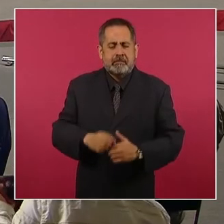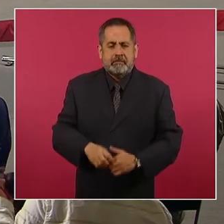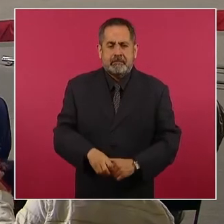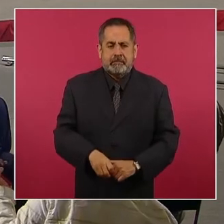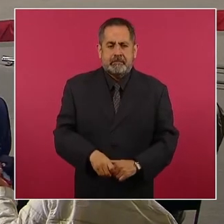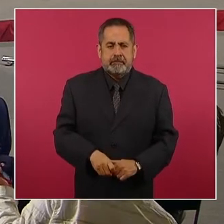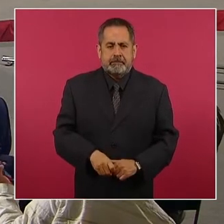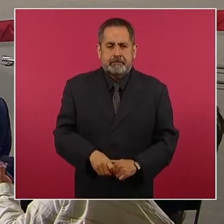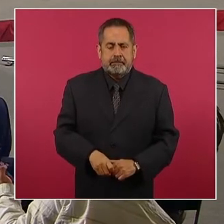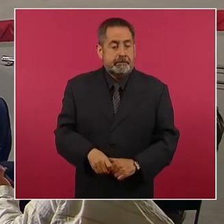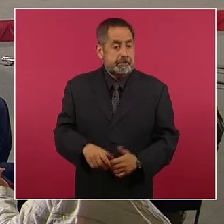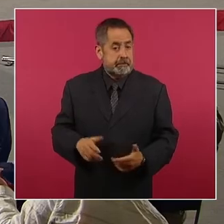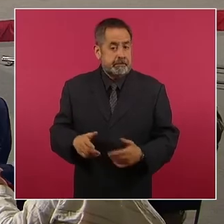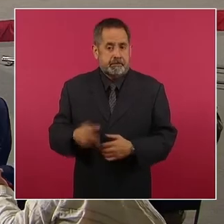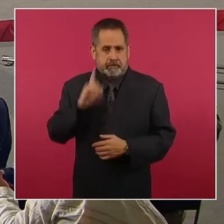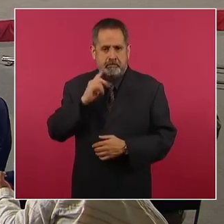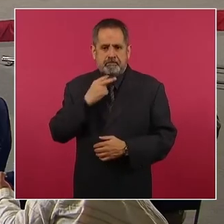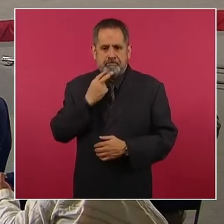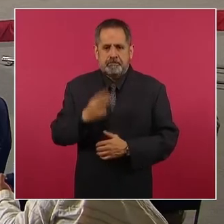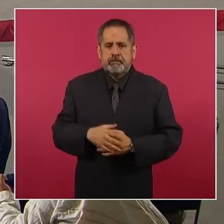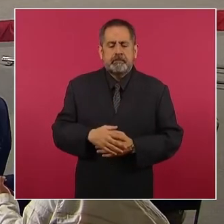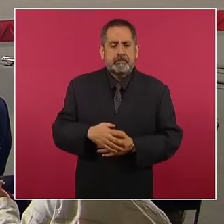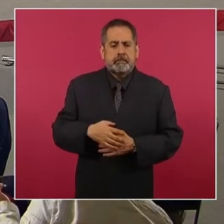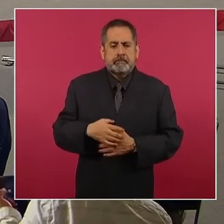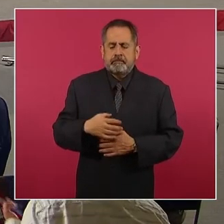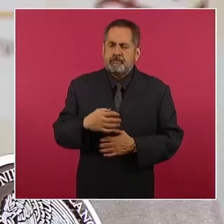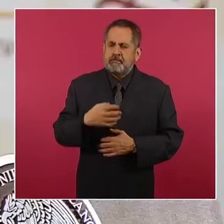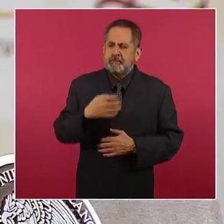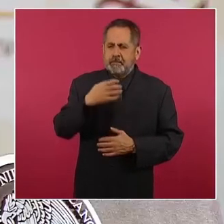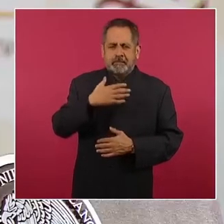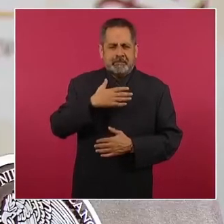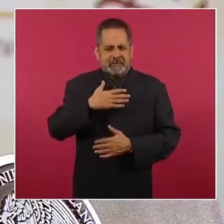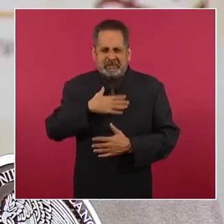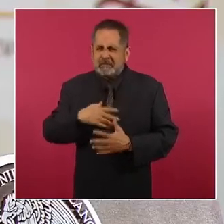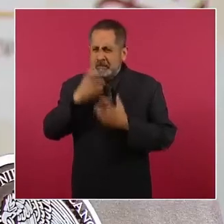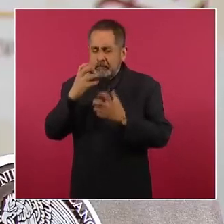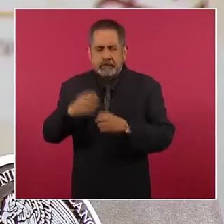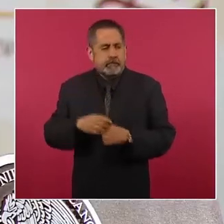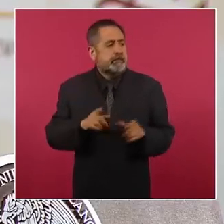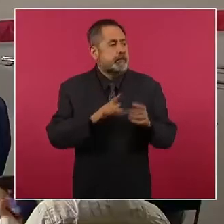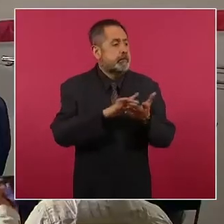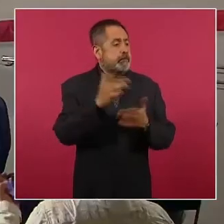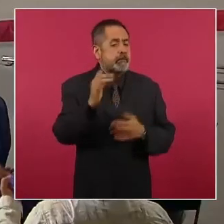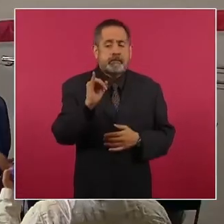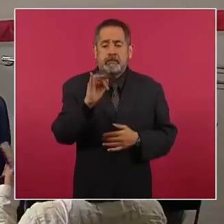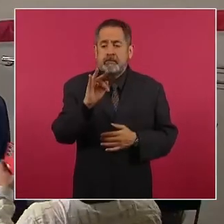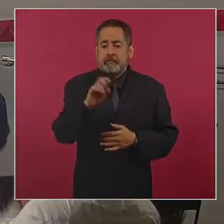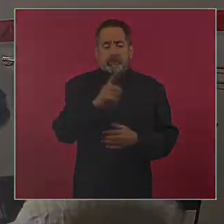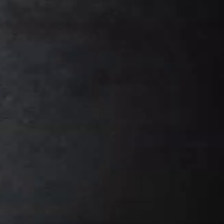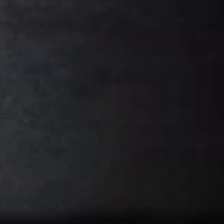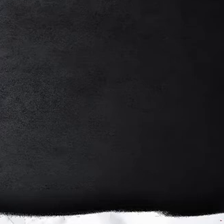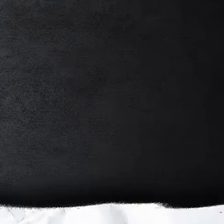Justicia Justicia Agradecemos a InfoDem por la información. ¿Es cuánto, señor presidente?